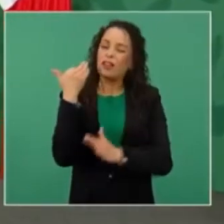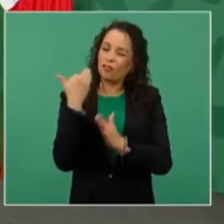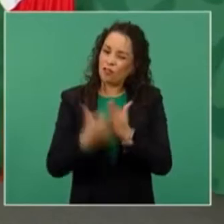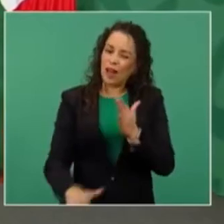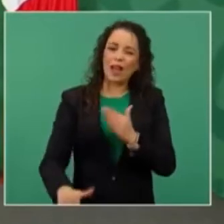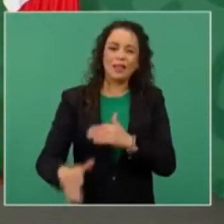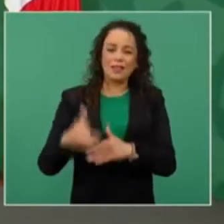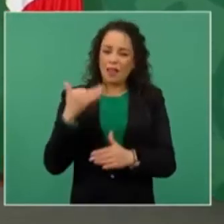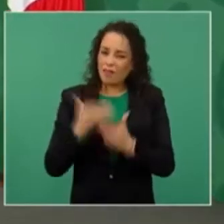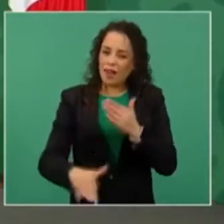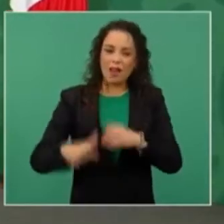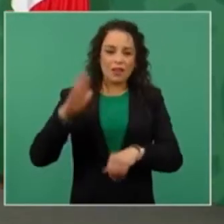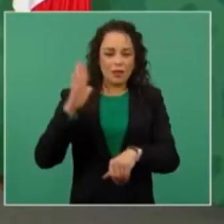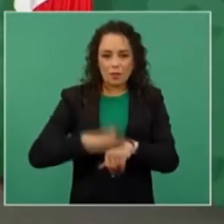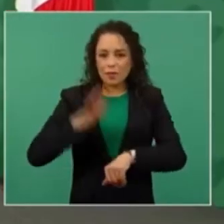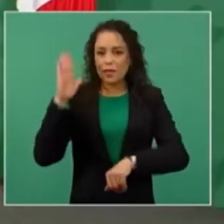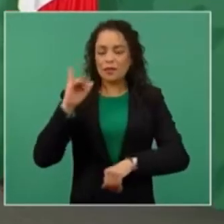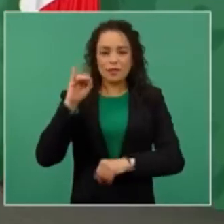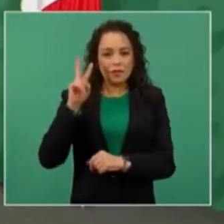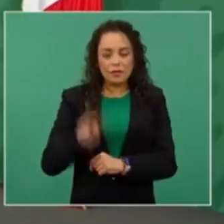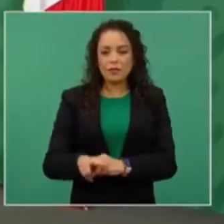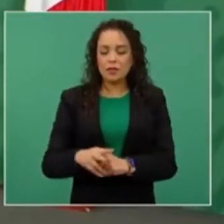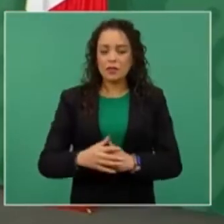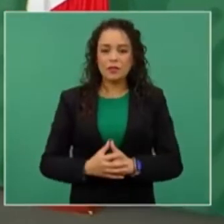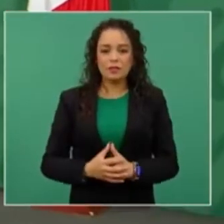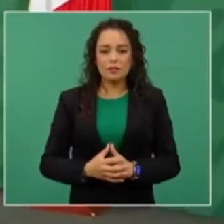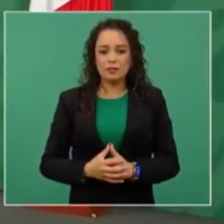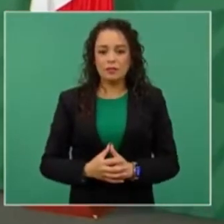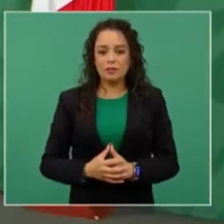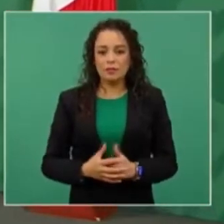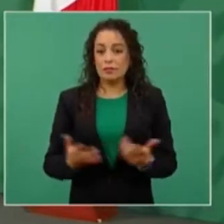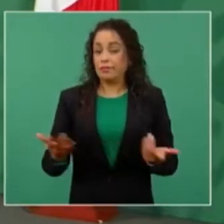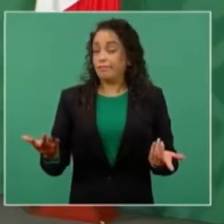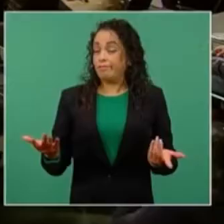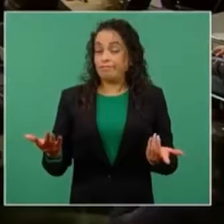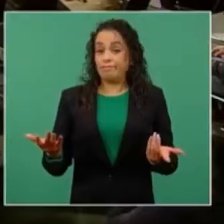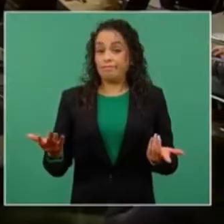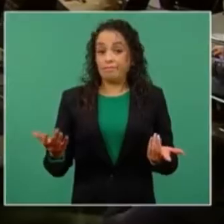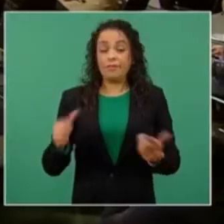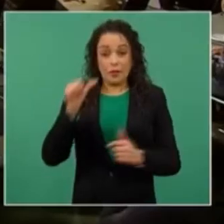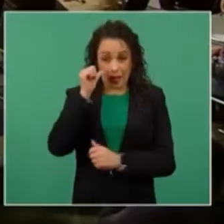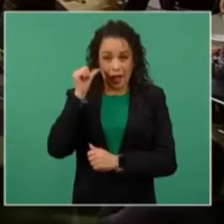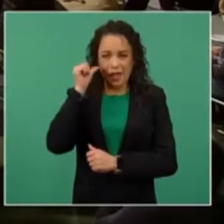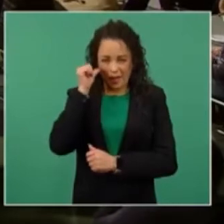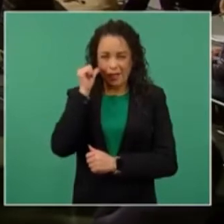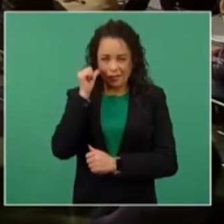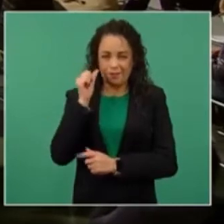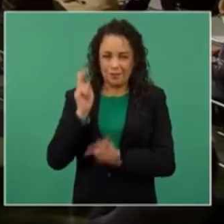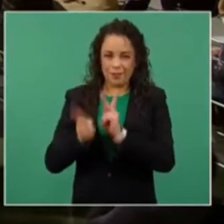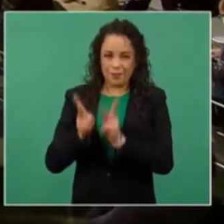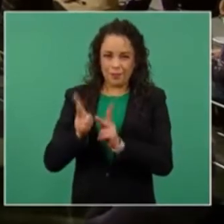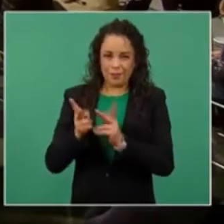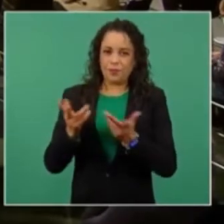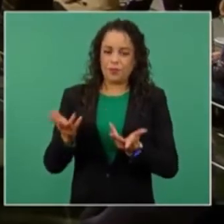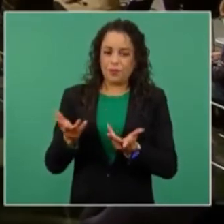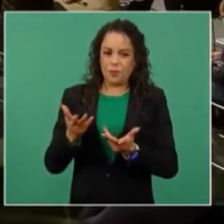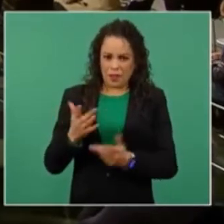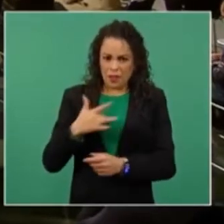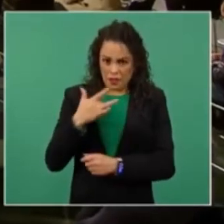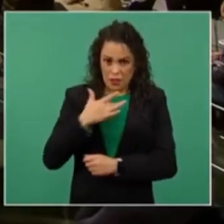No es justo que estén en prisión, por ejemplo, ayer lo hablábamos, personas